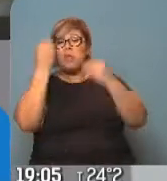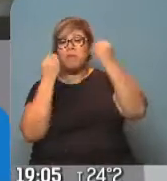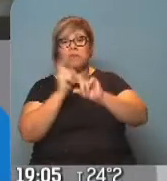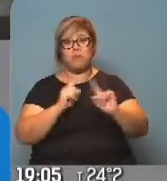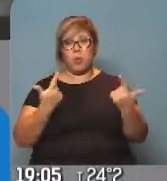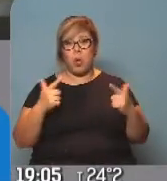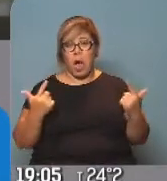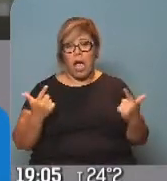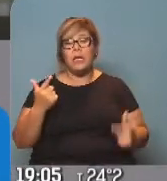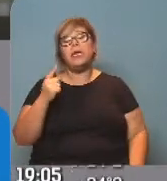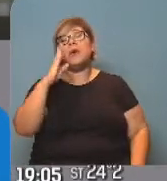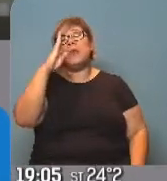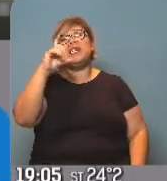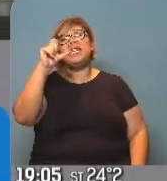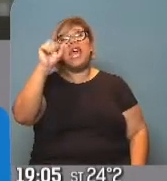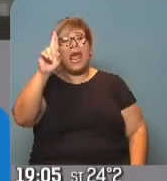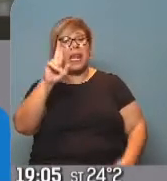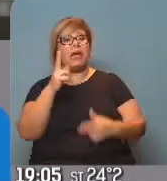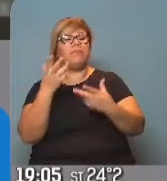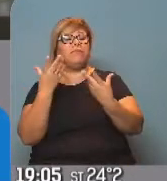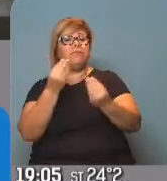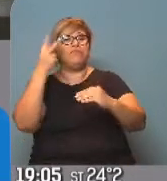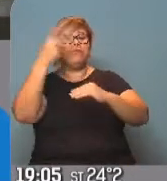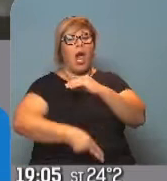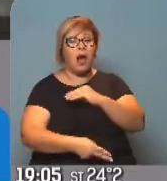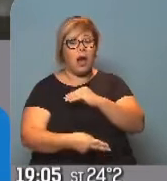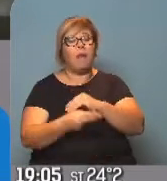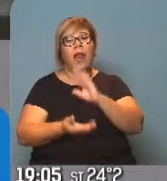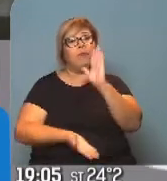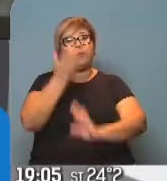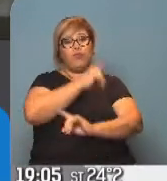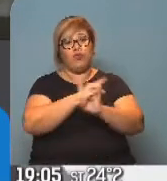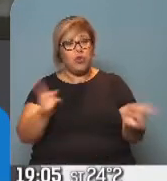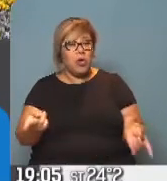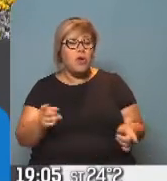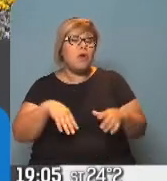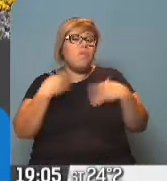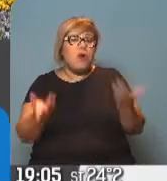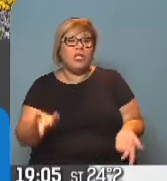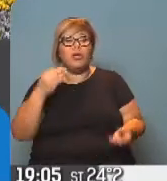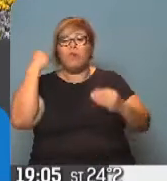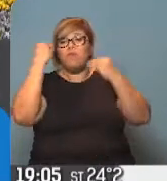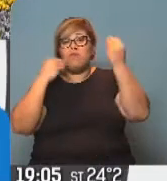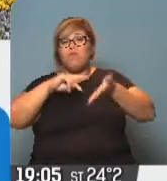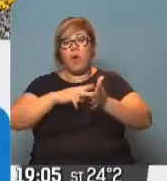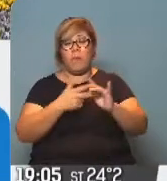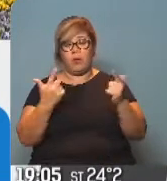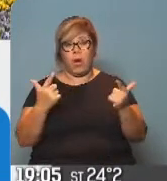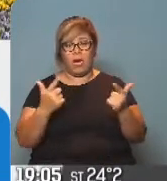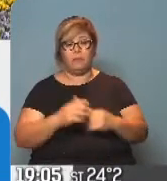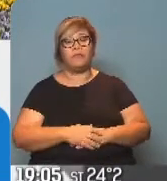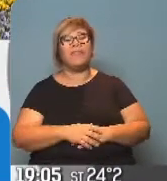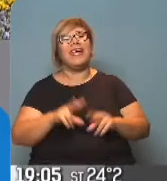que tiene el Banco Central, así que desde ese punto de vista no estamos viendo inconvenientes. Con respecto a la